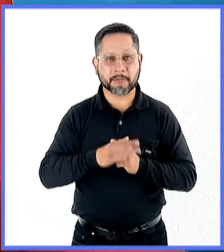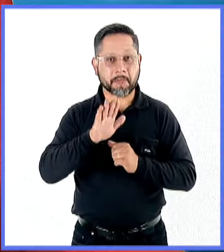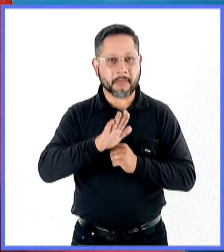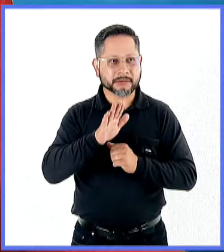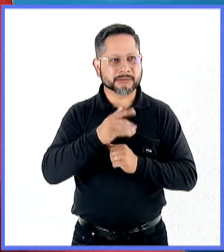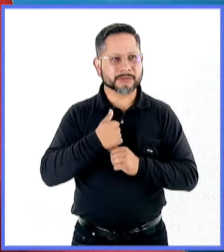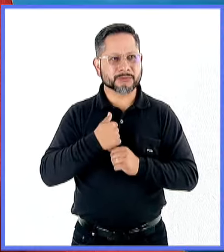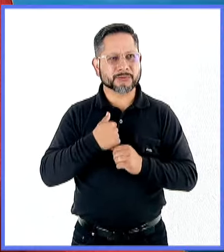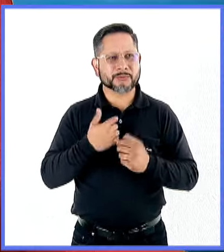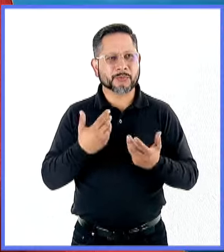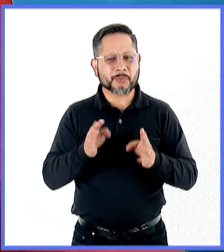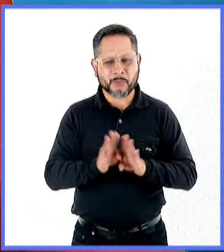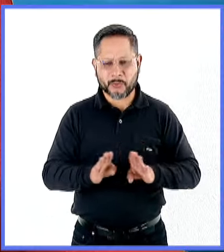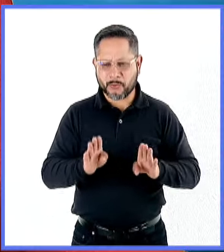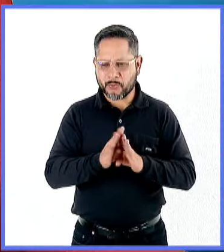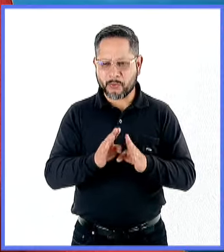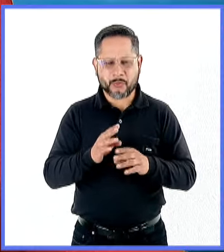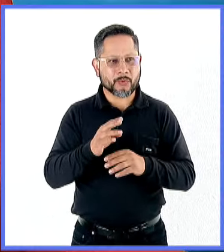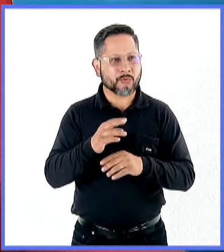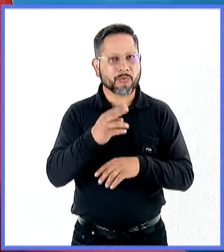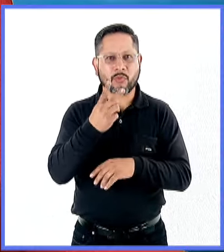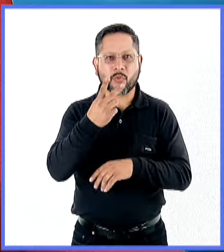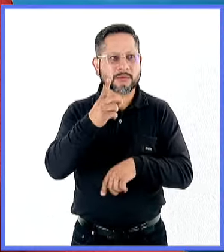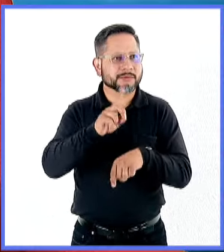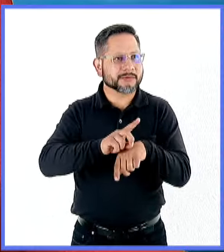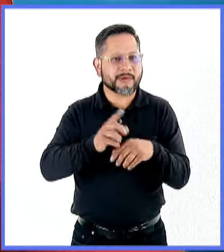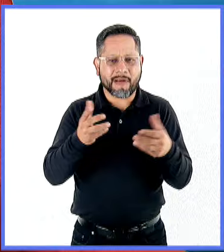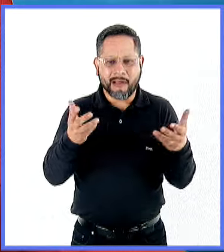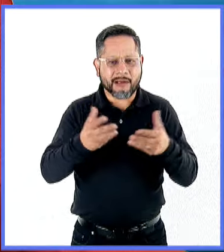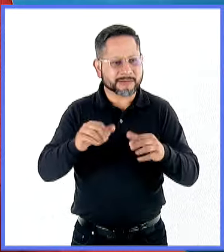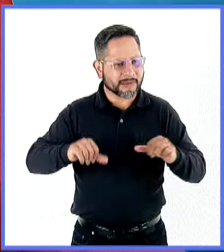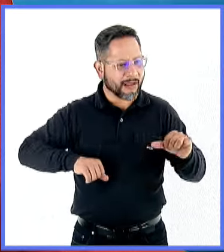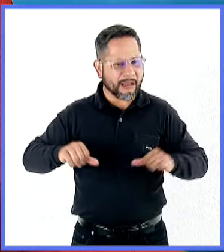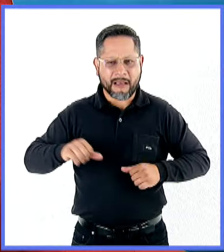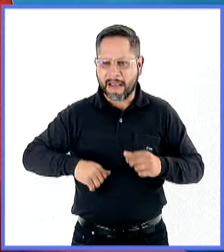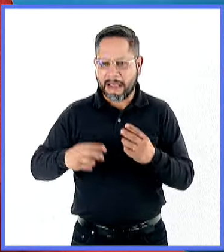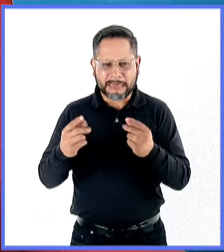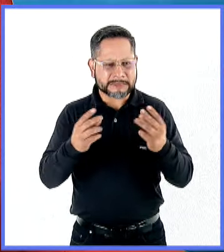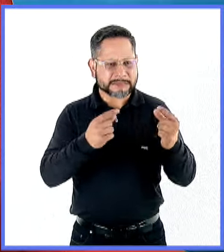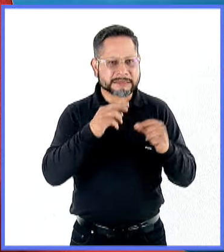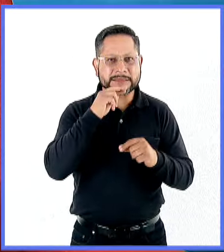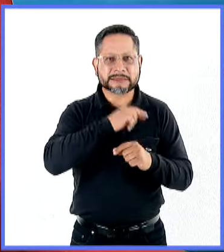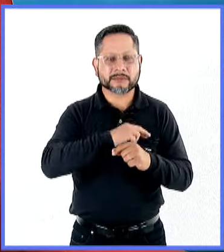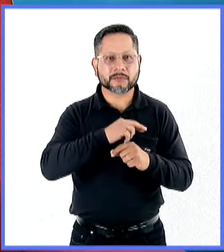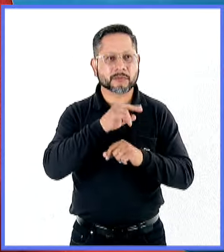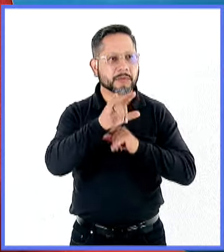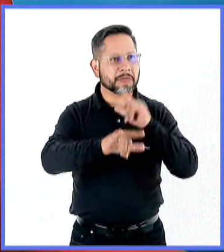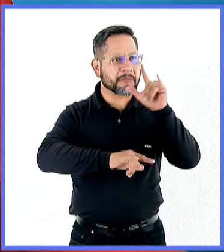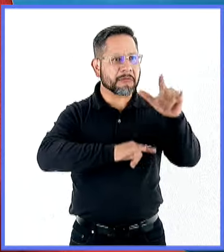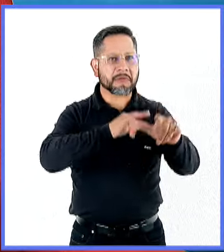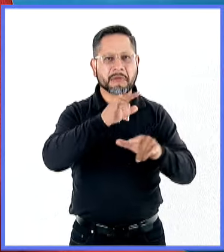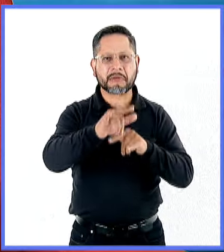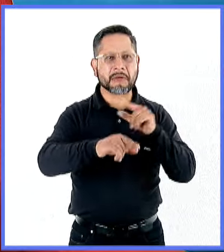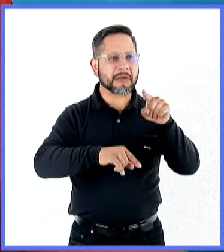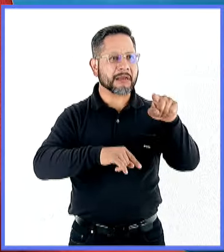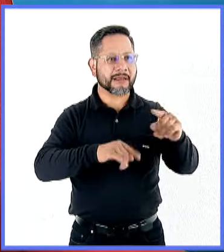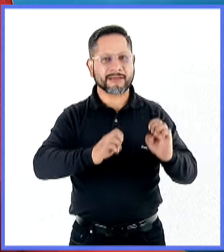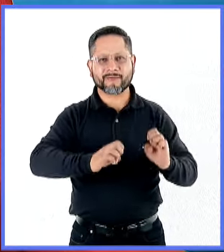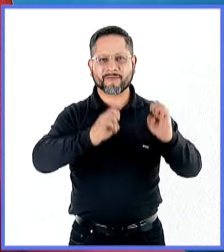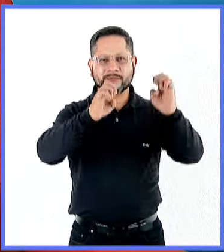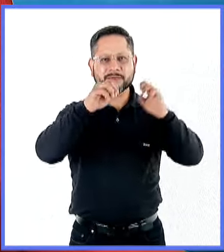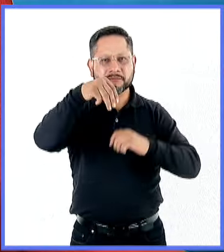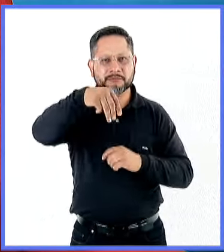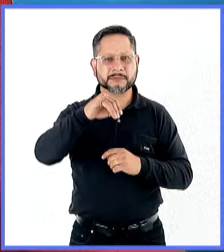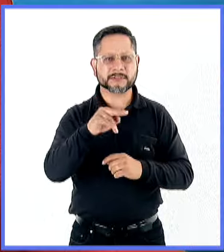Parece imposible que en tan pocos días sucedan tantas cosas, entendiendo que la feria del libro de minería es